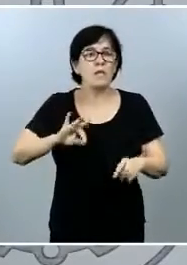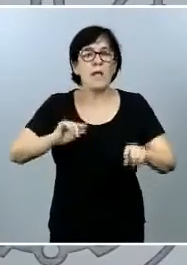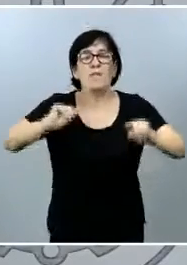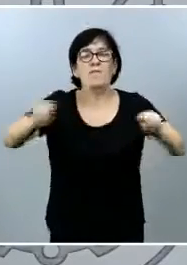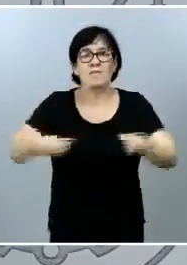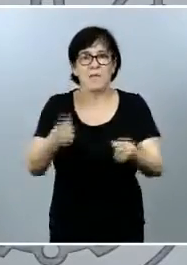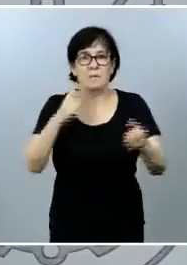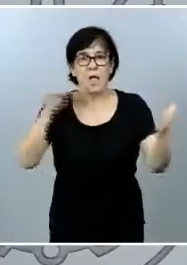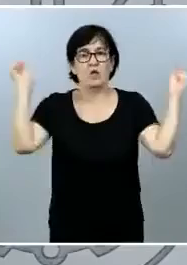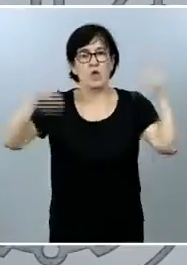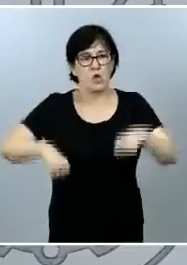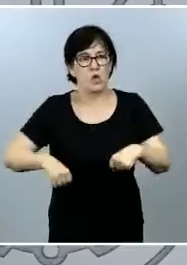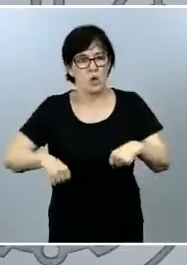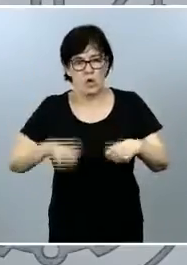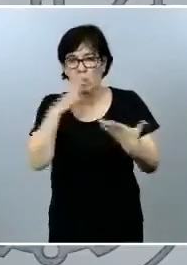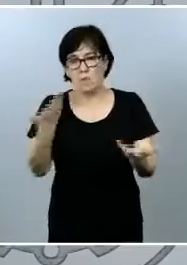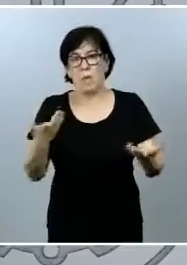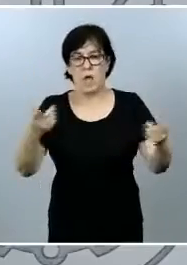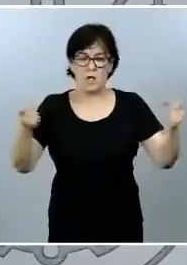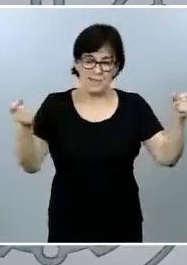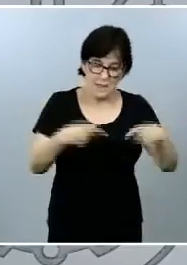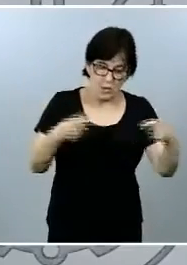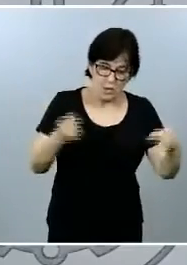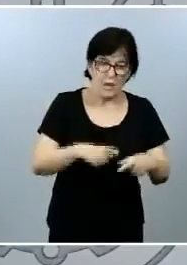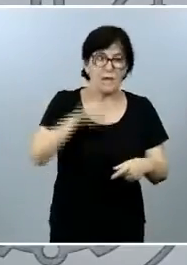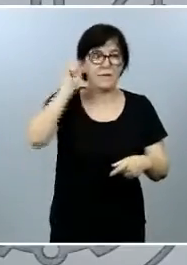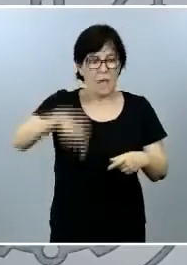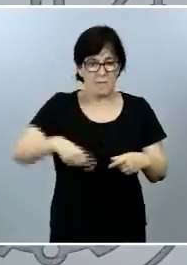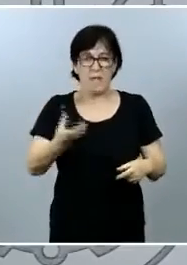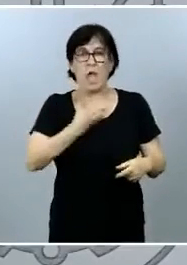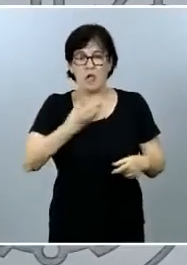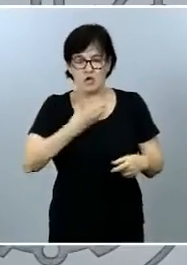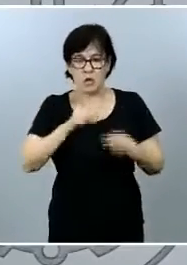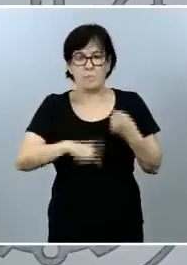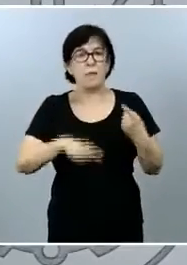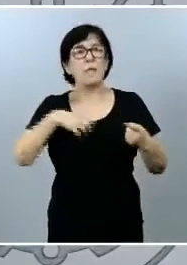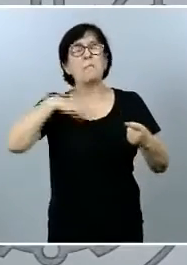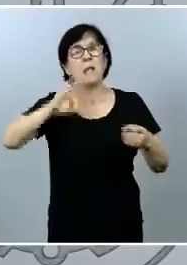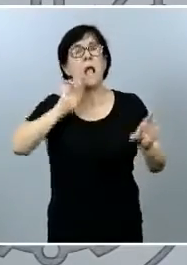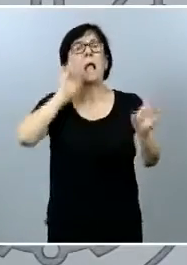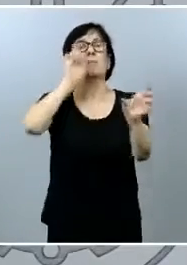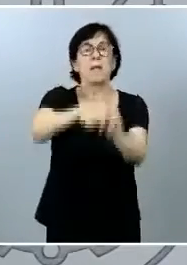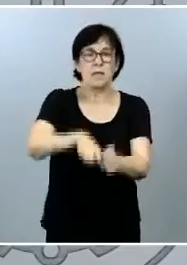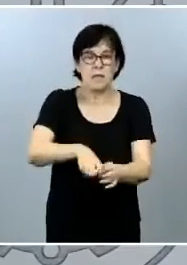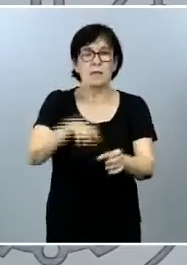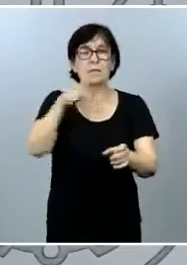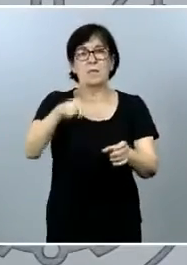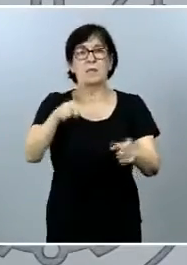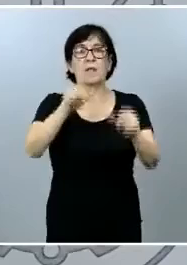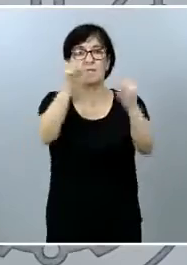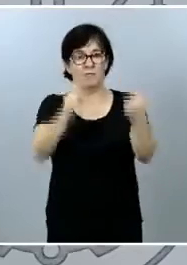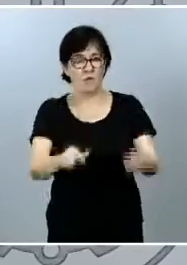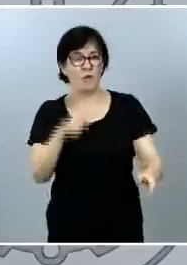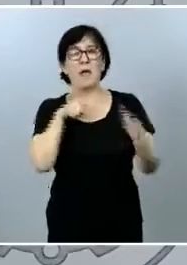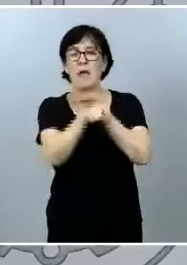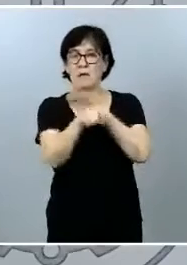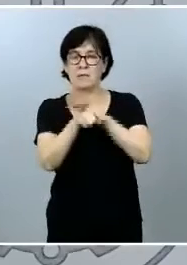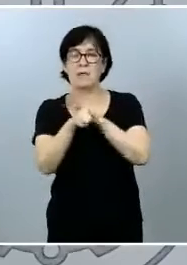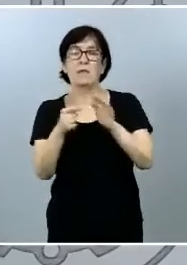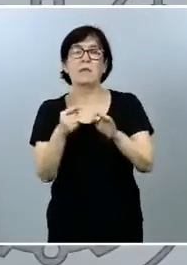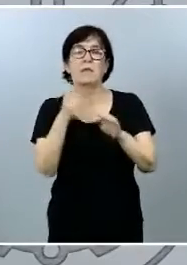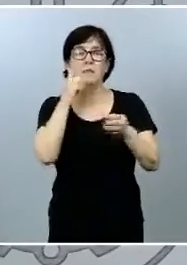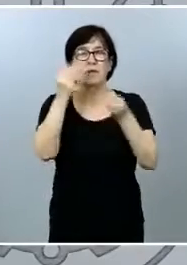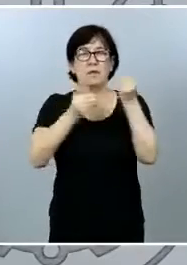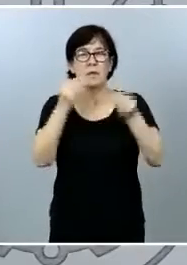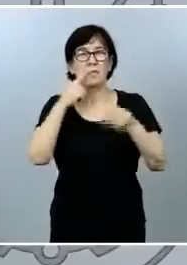con la seguridad social también los ayuntamientos para participar de esa fórmula de gestión a través del procedimiento